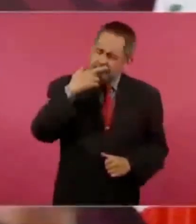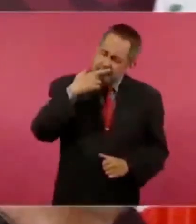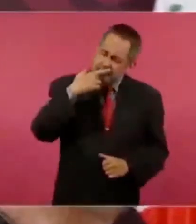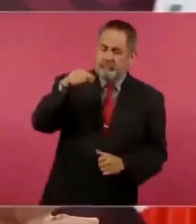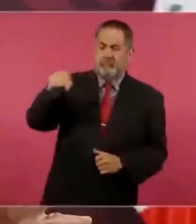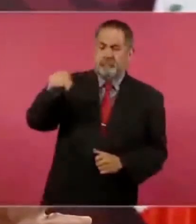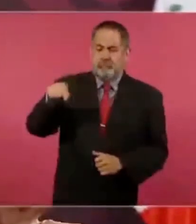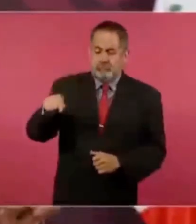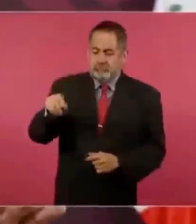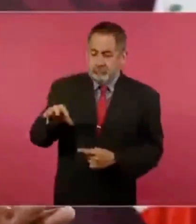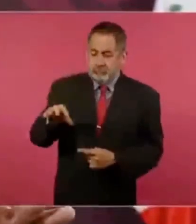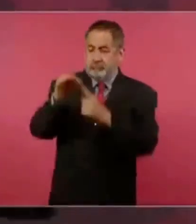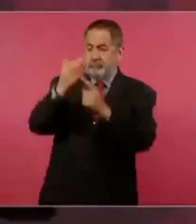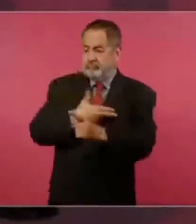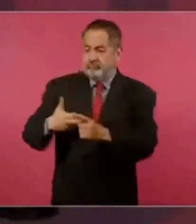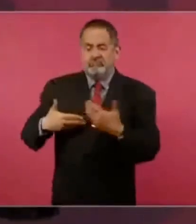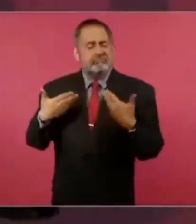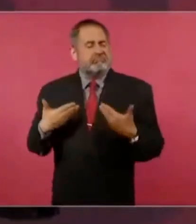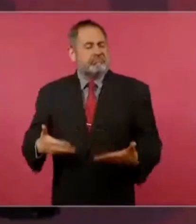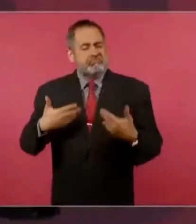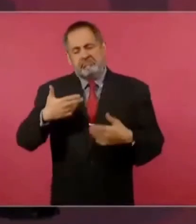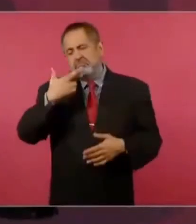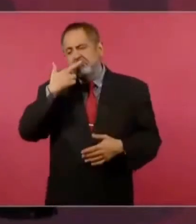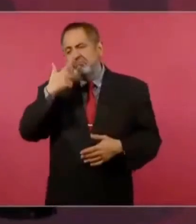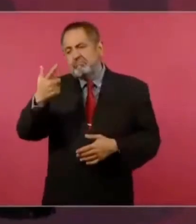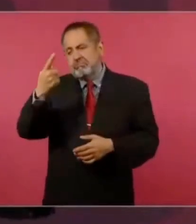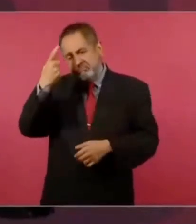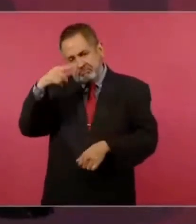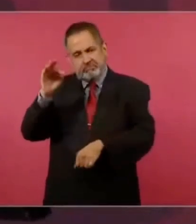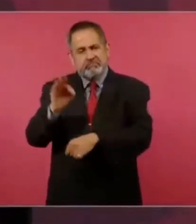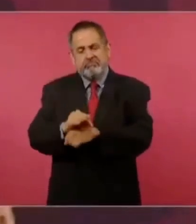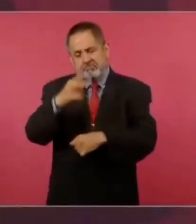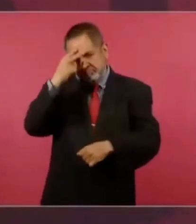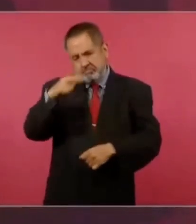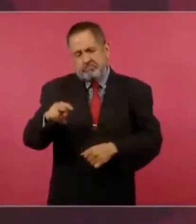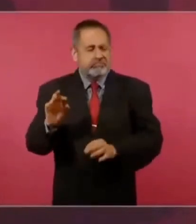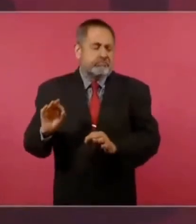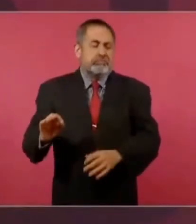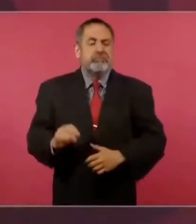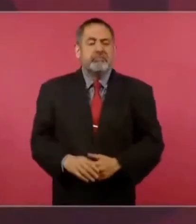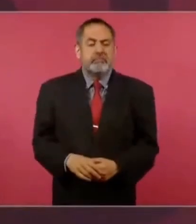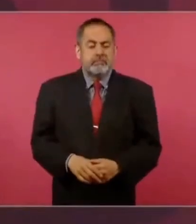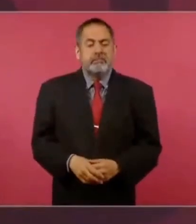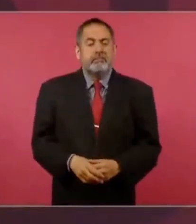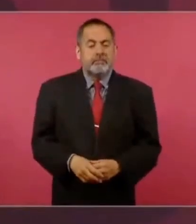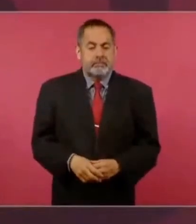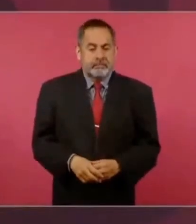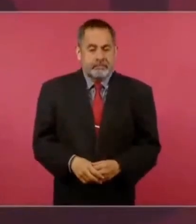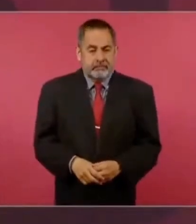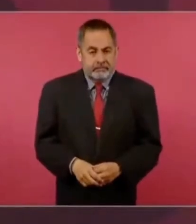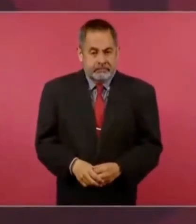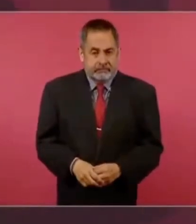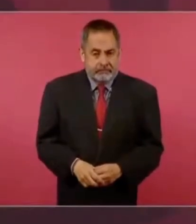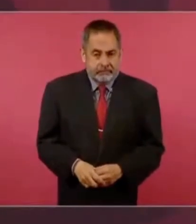México, entonces,